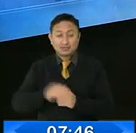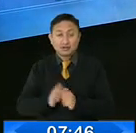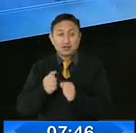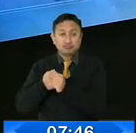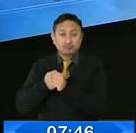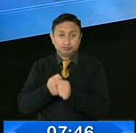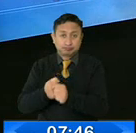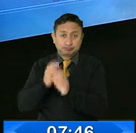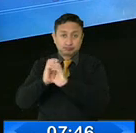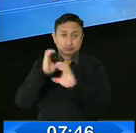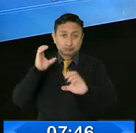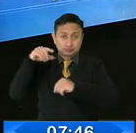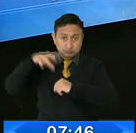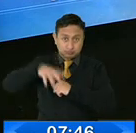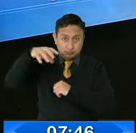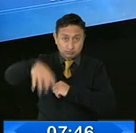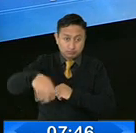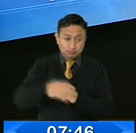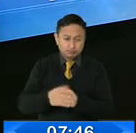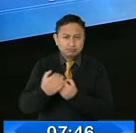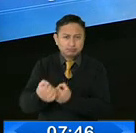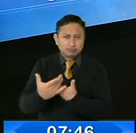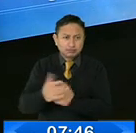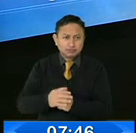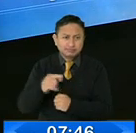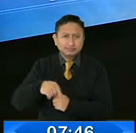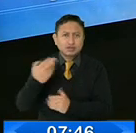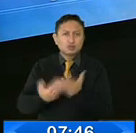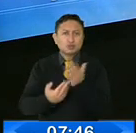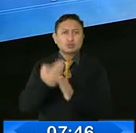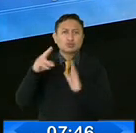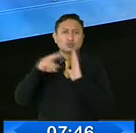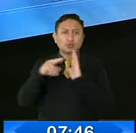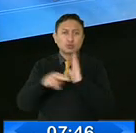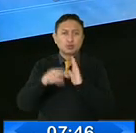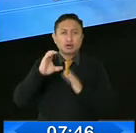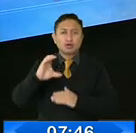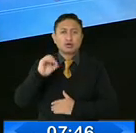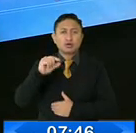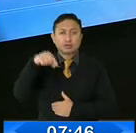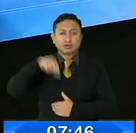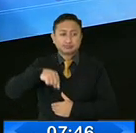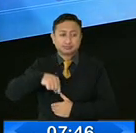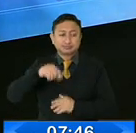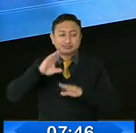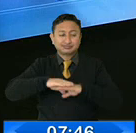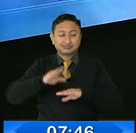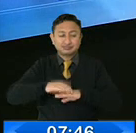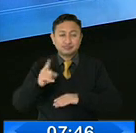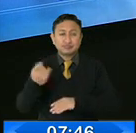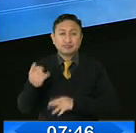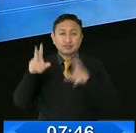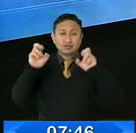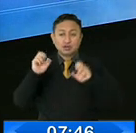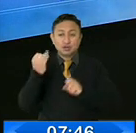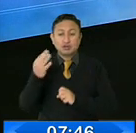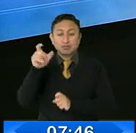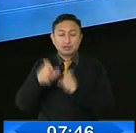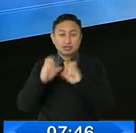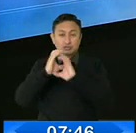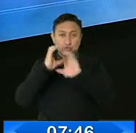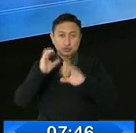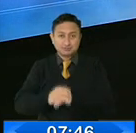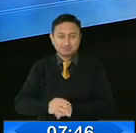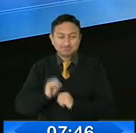sección buses interparroquiales, para contarnos de las nuevas disposiciones del COE Metropolitano sobre el aforo de transporte público. Así que